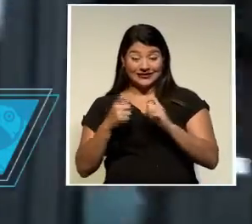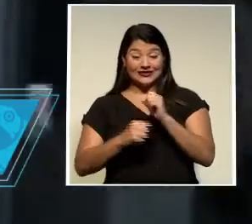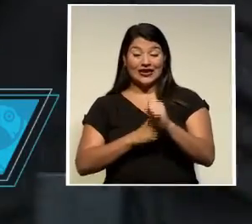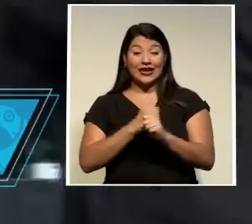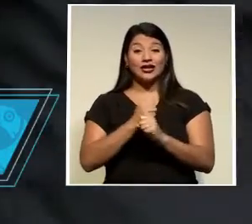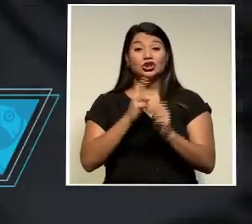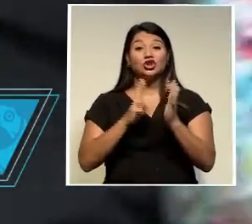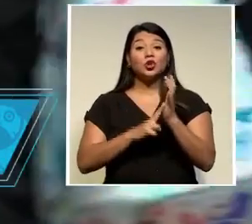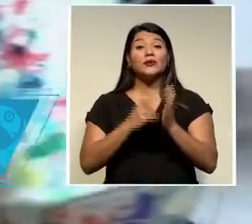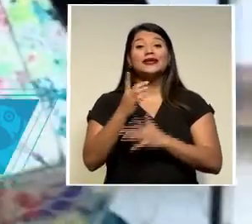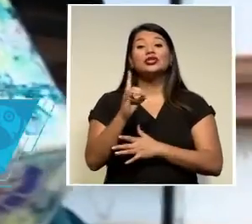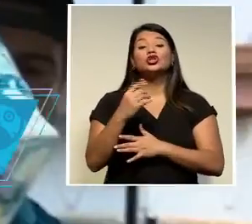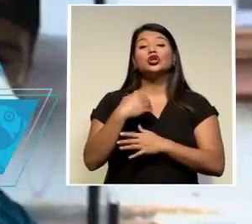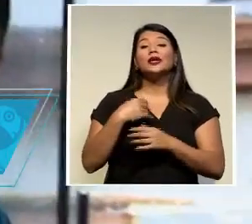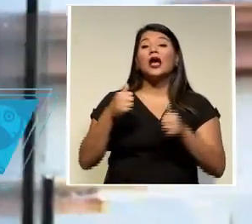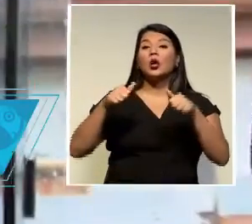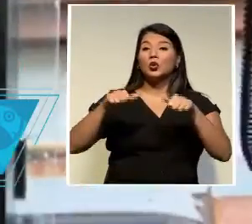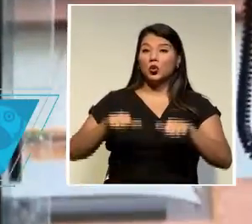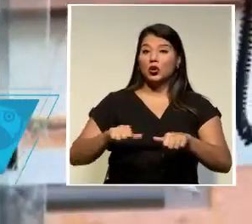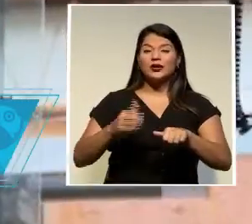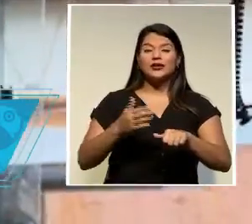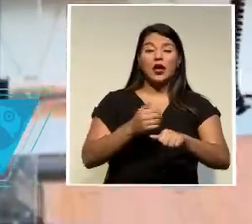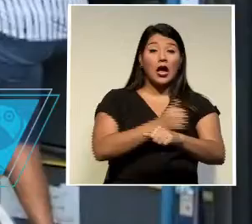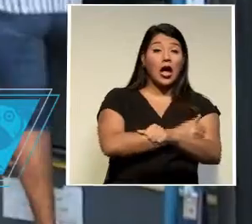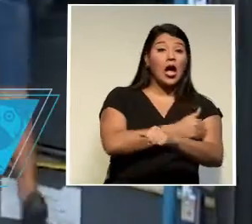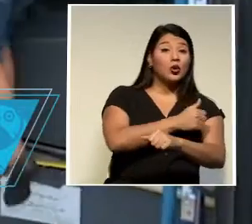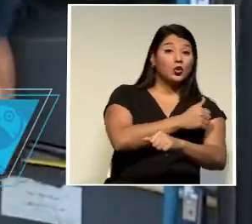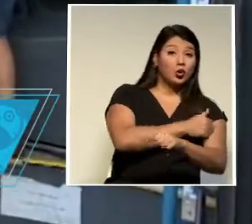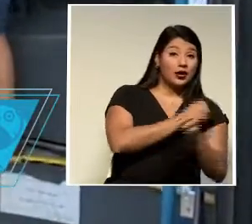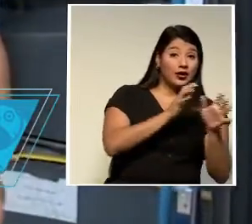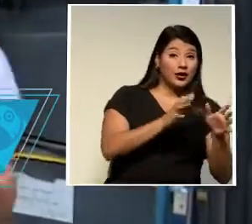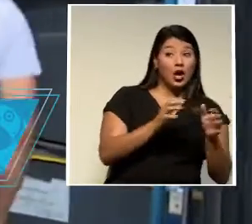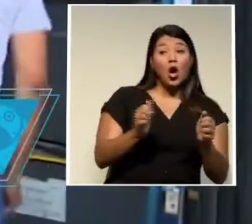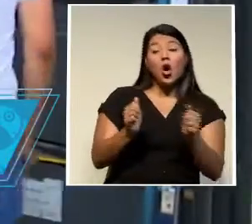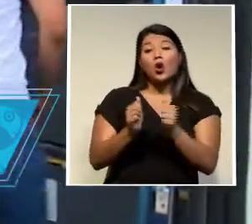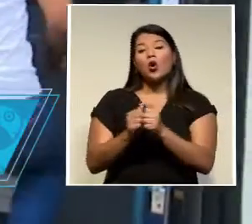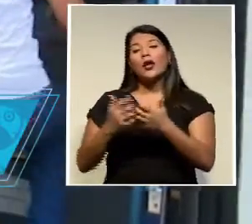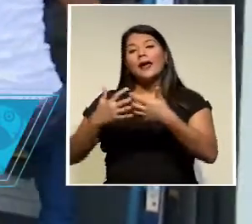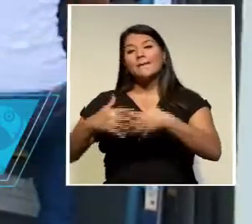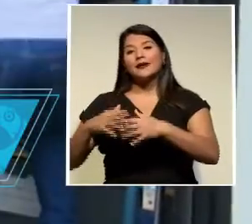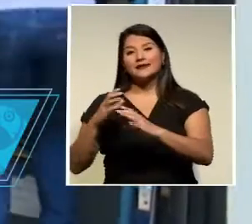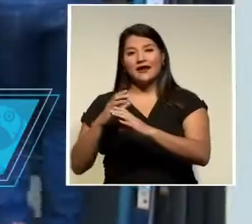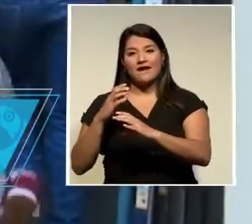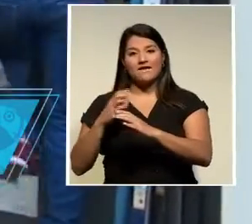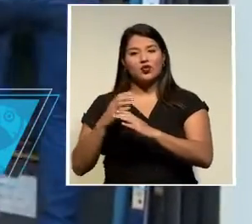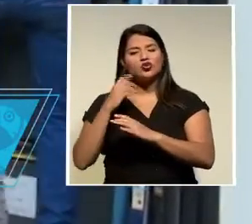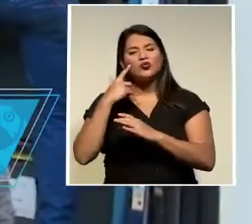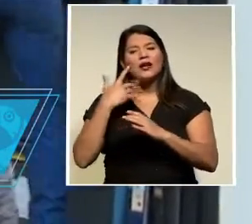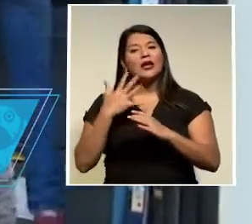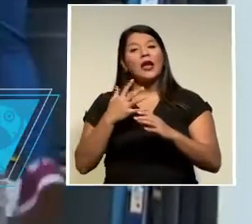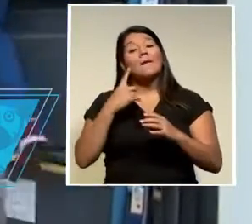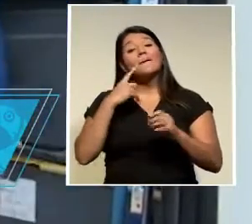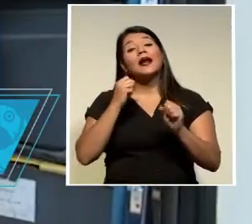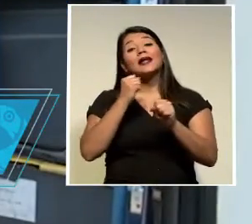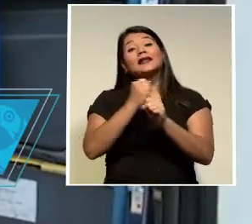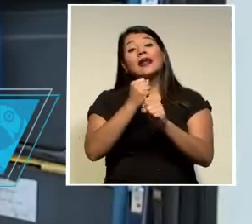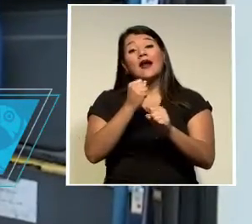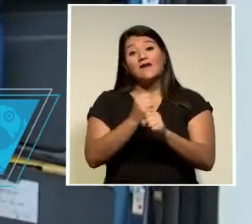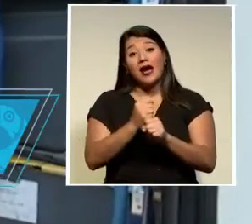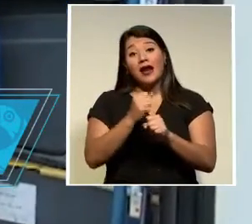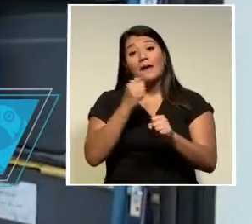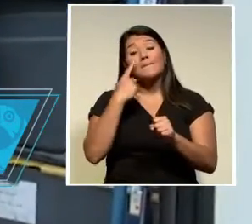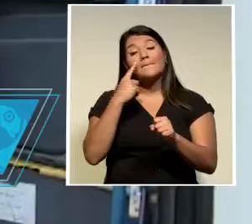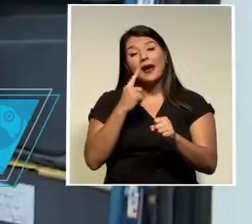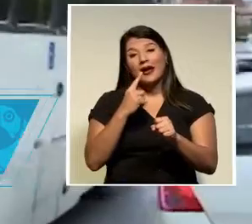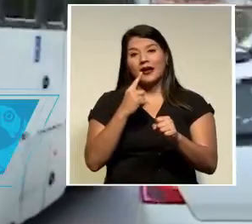convenio entre autoridades y concesionarios de rutas de buses para trabajar en el diseño de